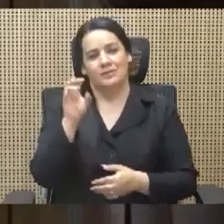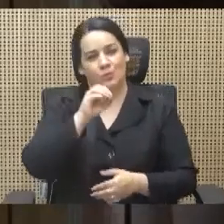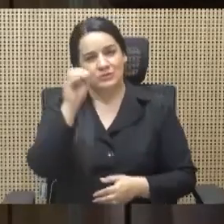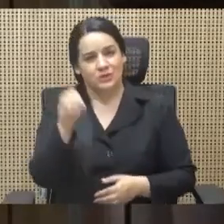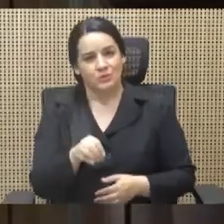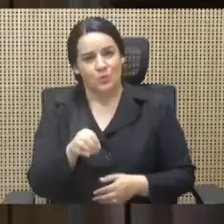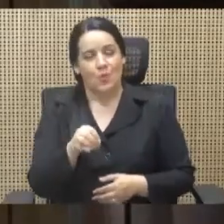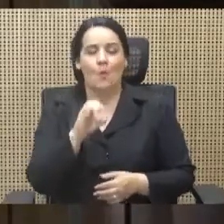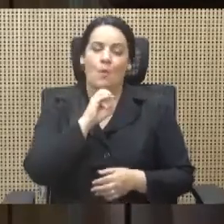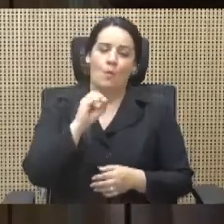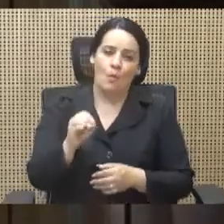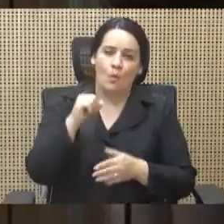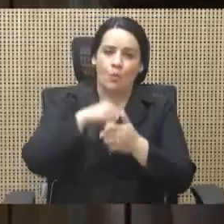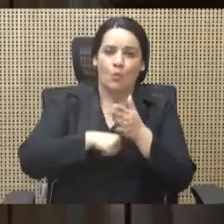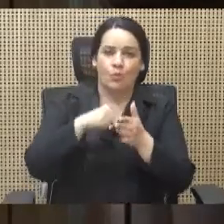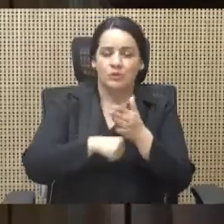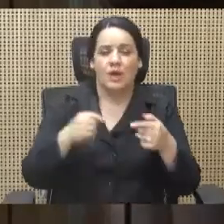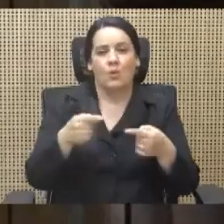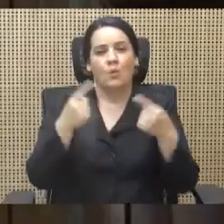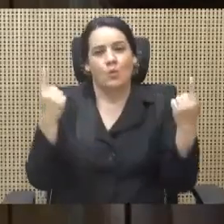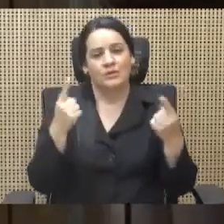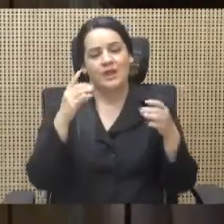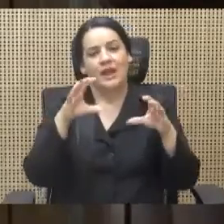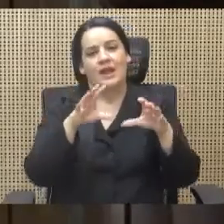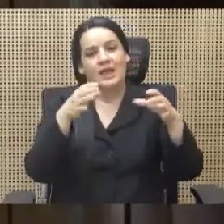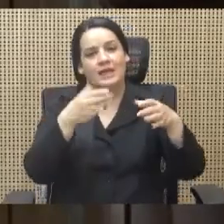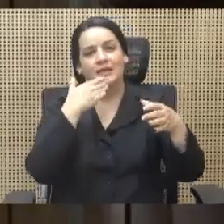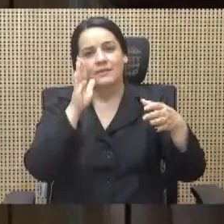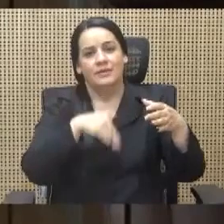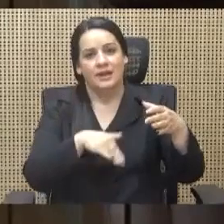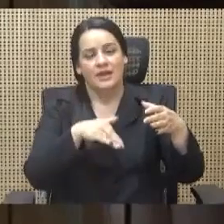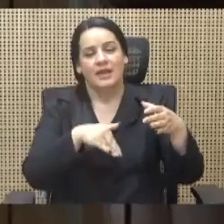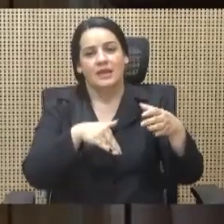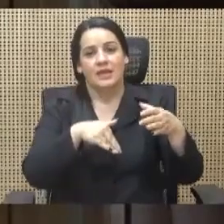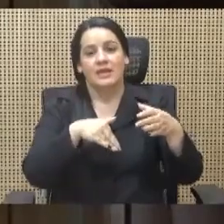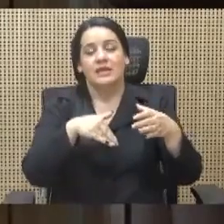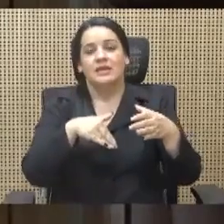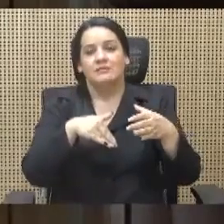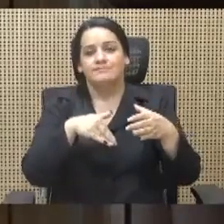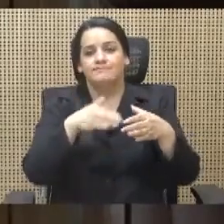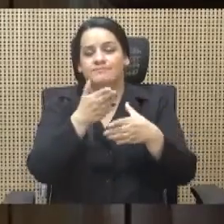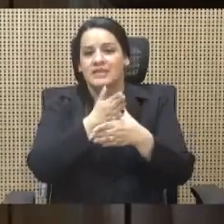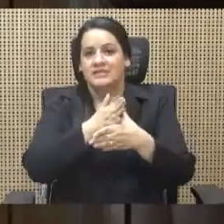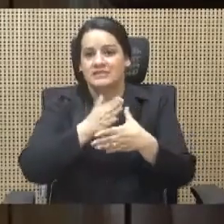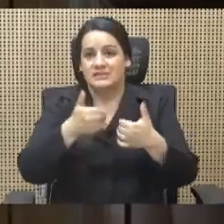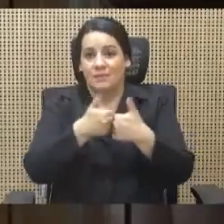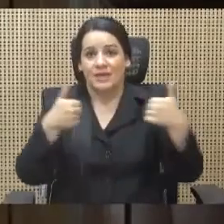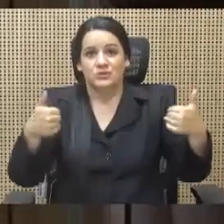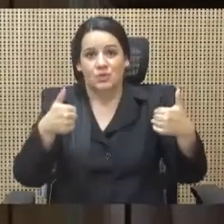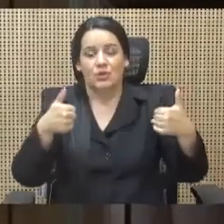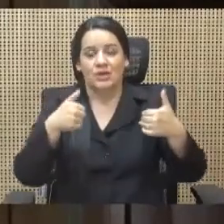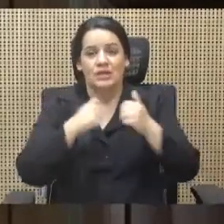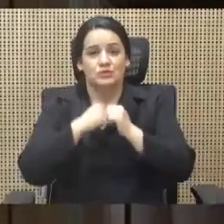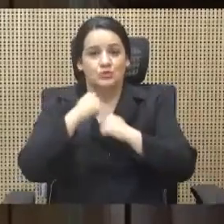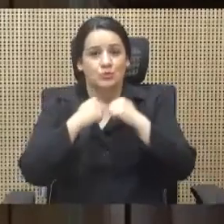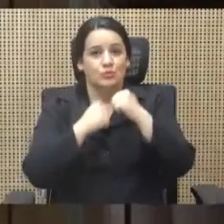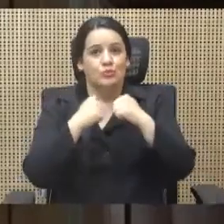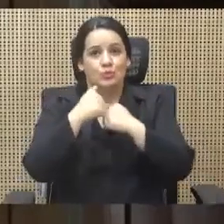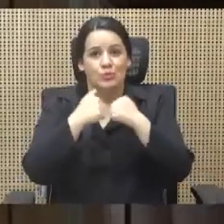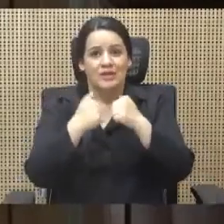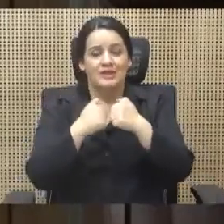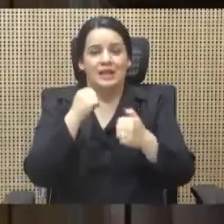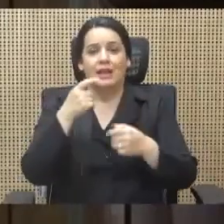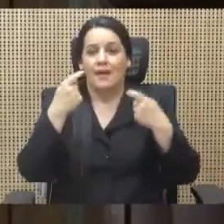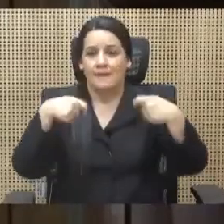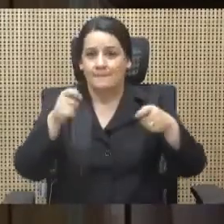criminalidad organizada y desarticulación de estructuras de narcotráfico crece un 2.2%, en total menos de un 3